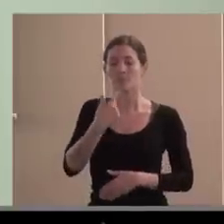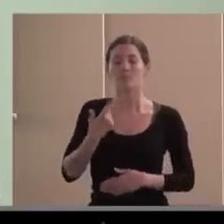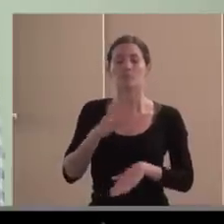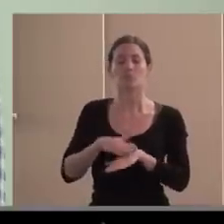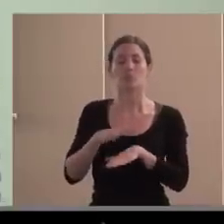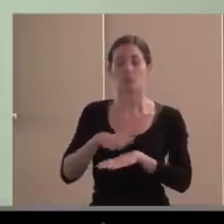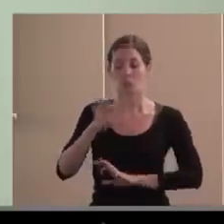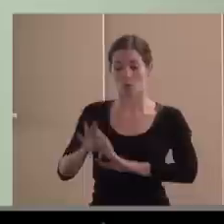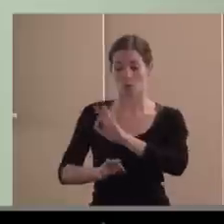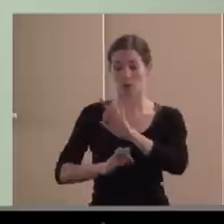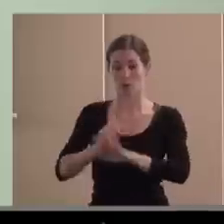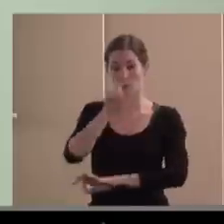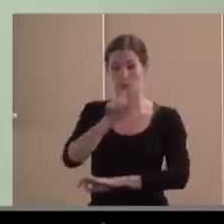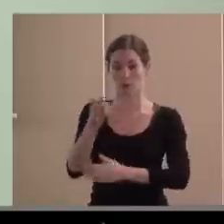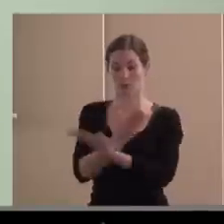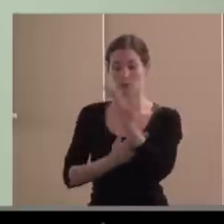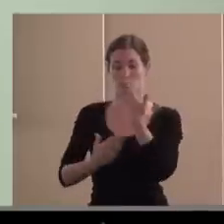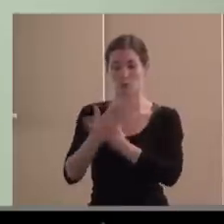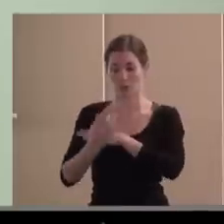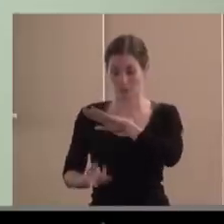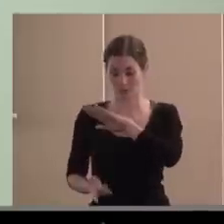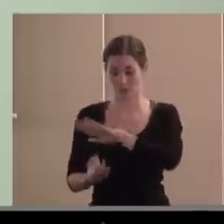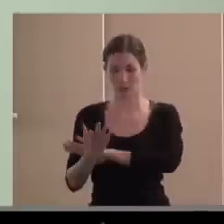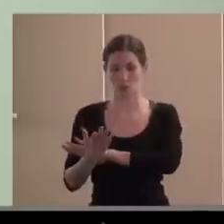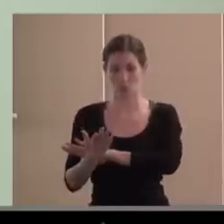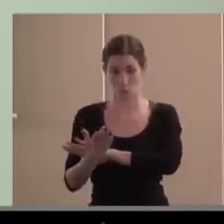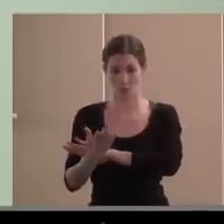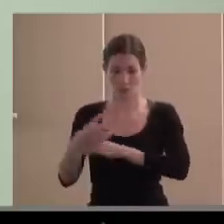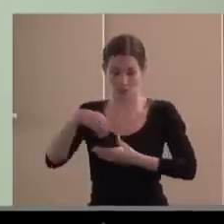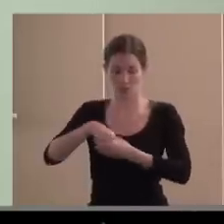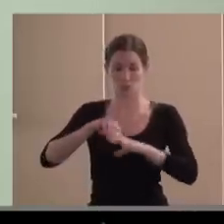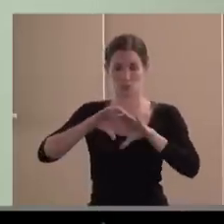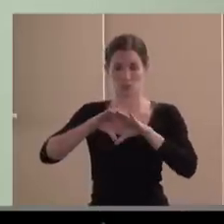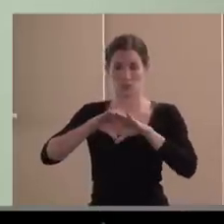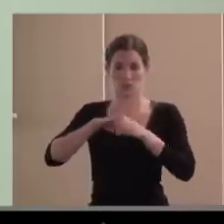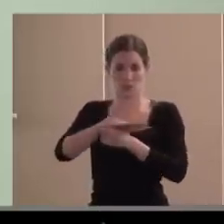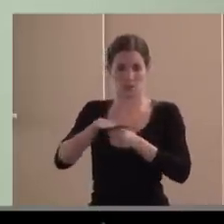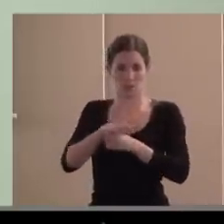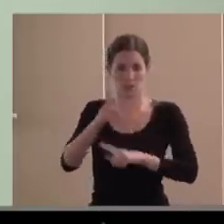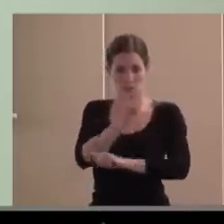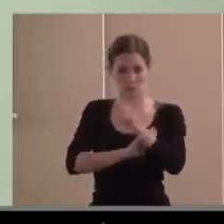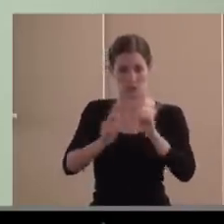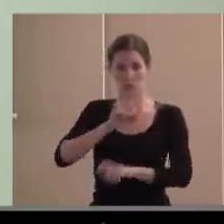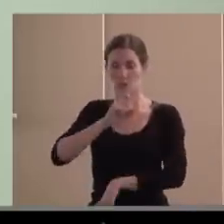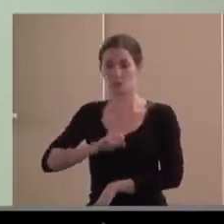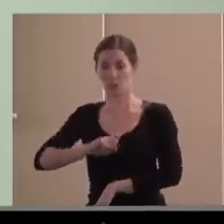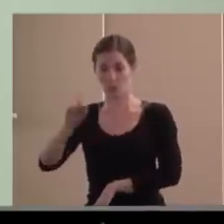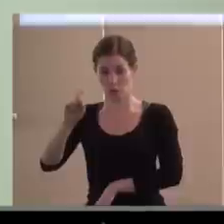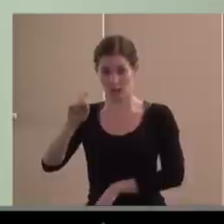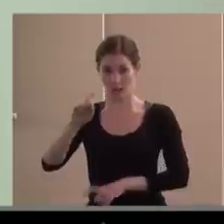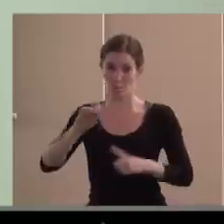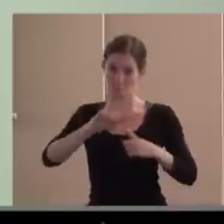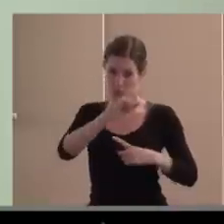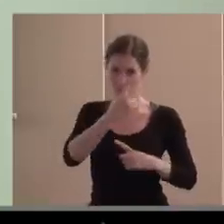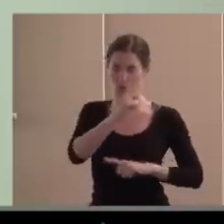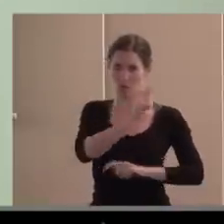organizaciones de personas con discapacidad, del mundo asociativo, del mundo fundacional, que fue una segunda fase de